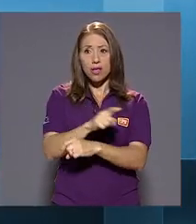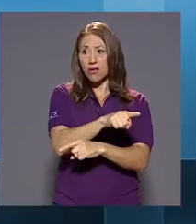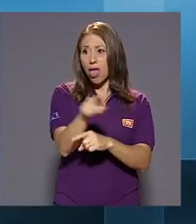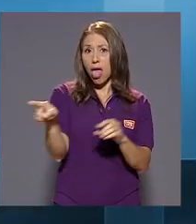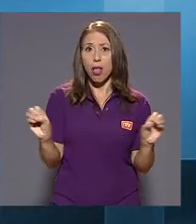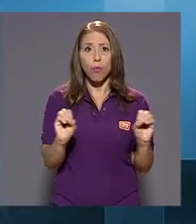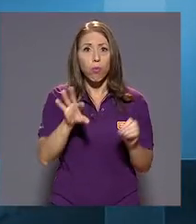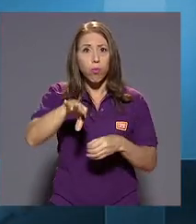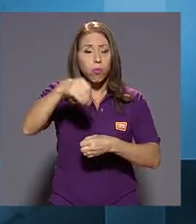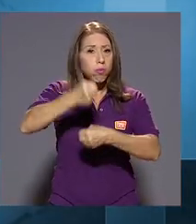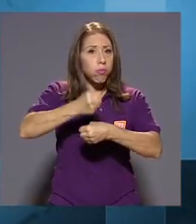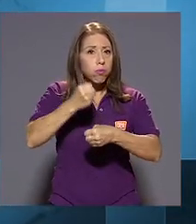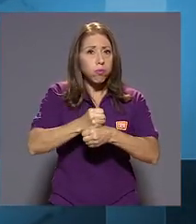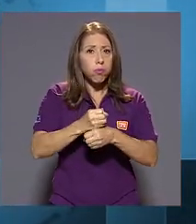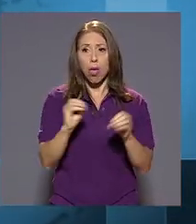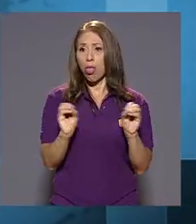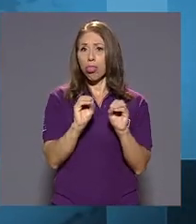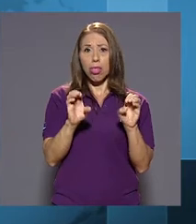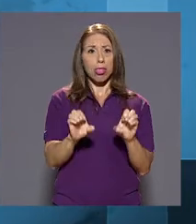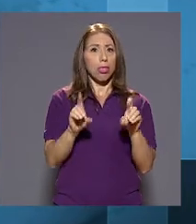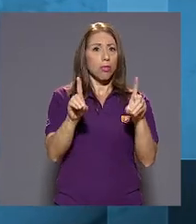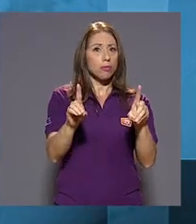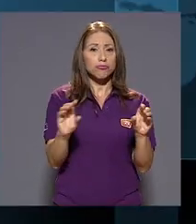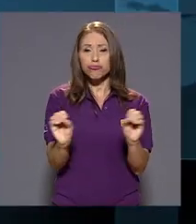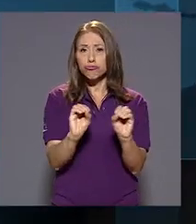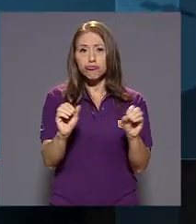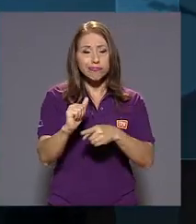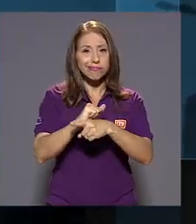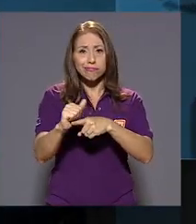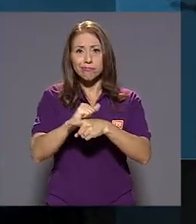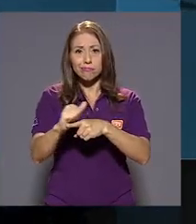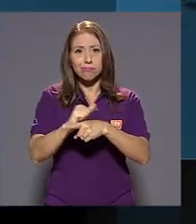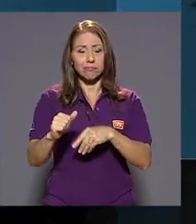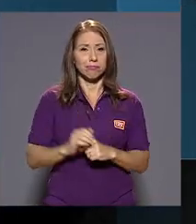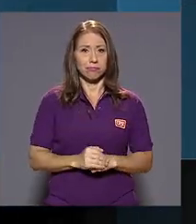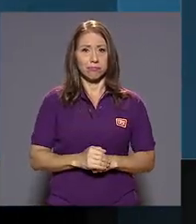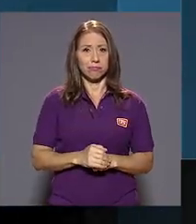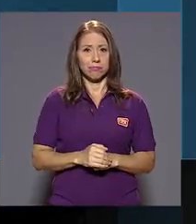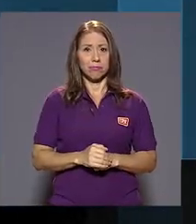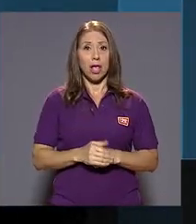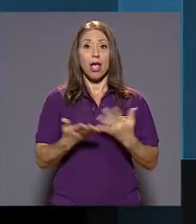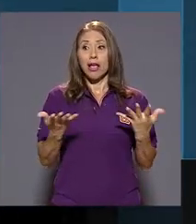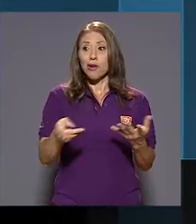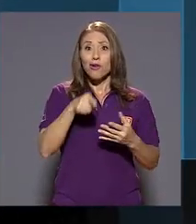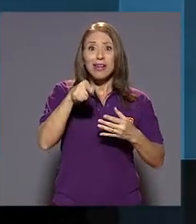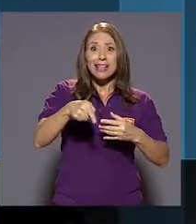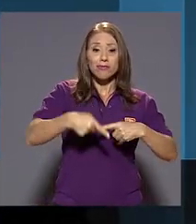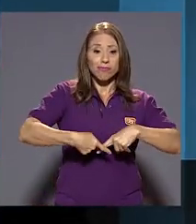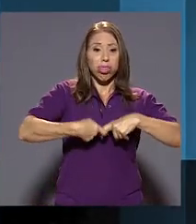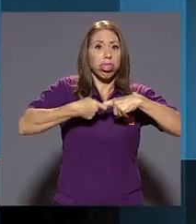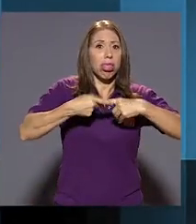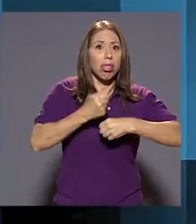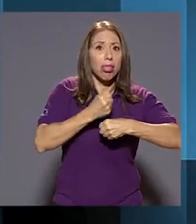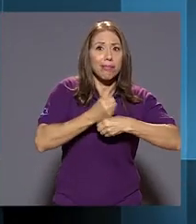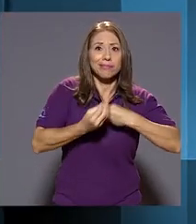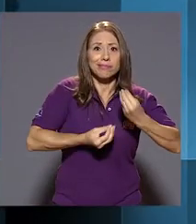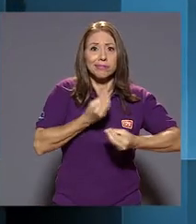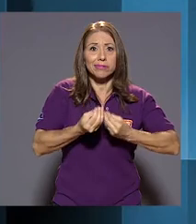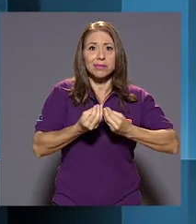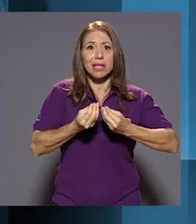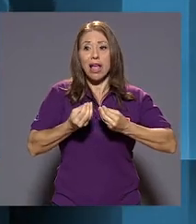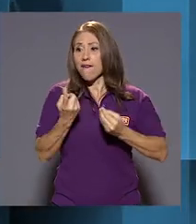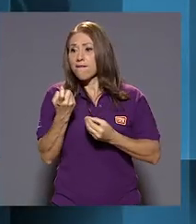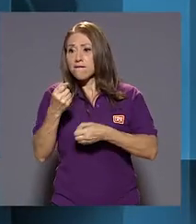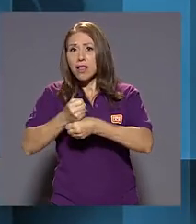empleo, educación ni capacitación. Con un crecimiento de ocupación estancado y altos niveles de